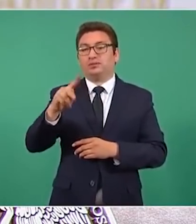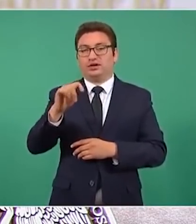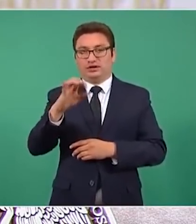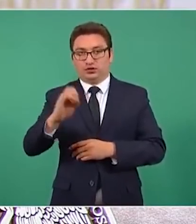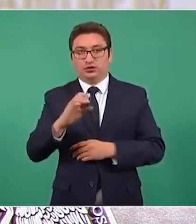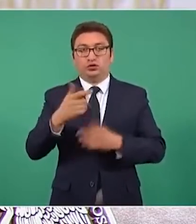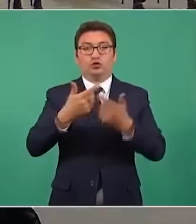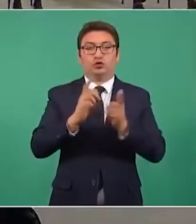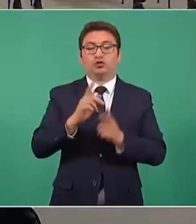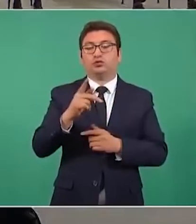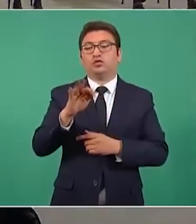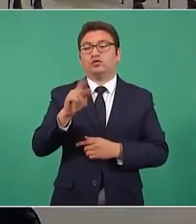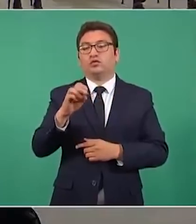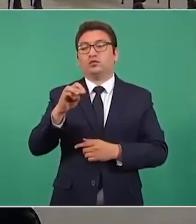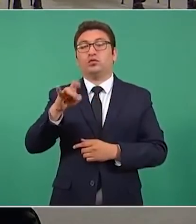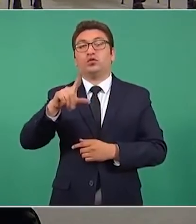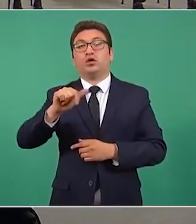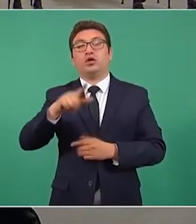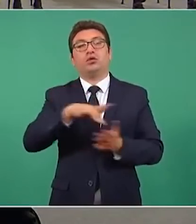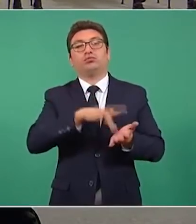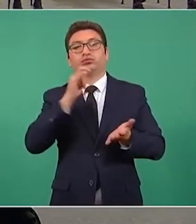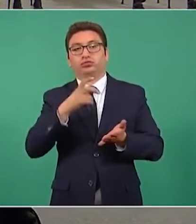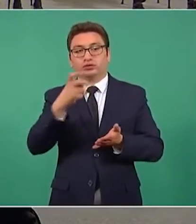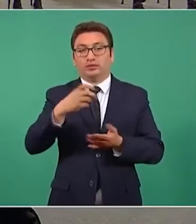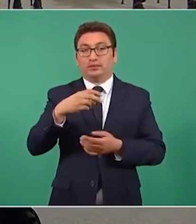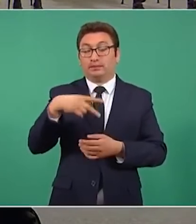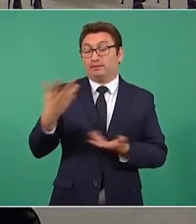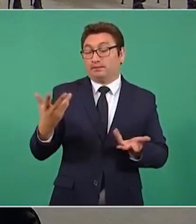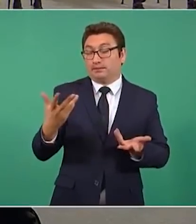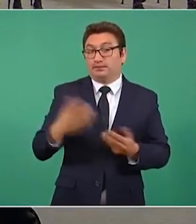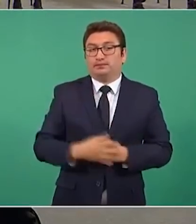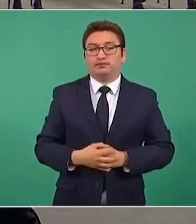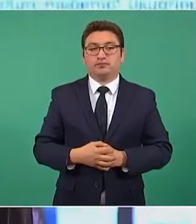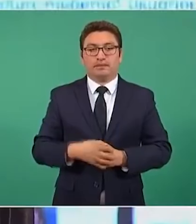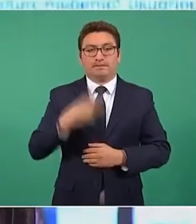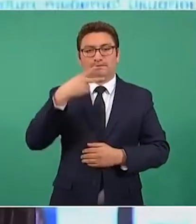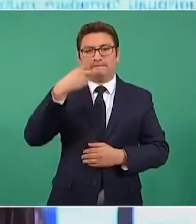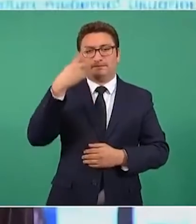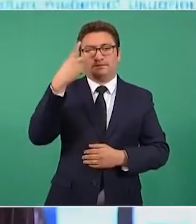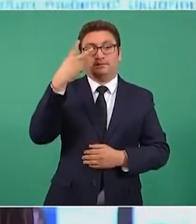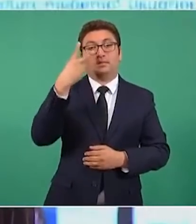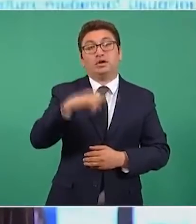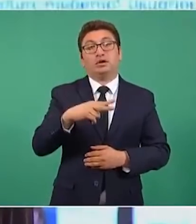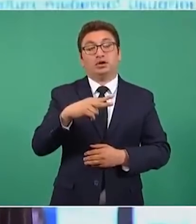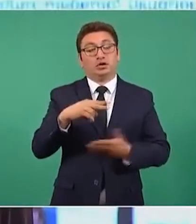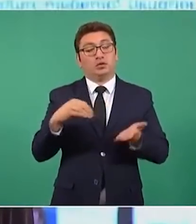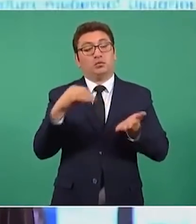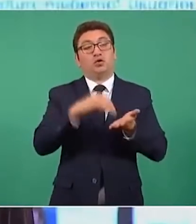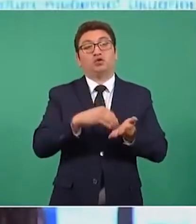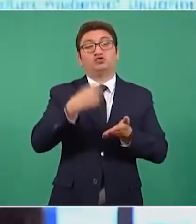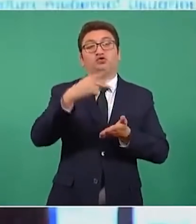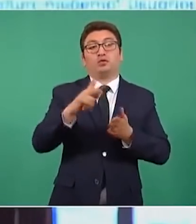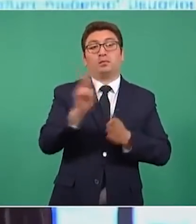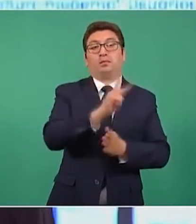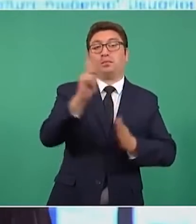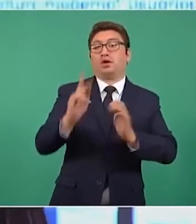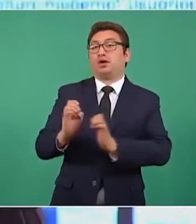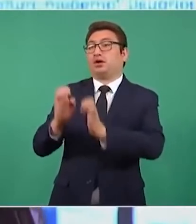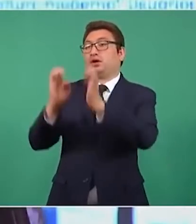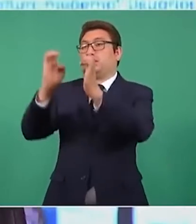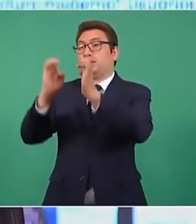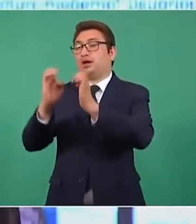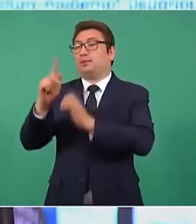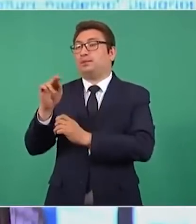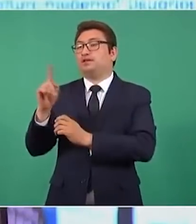Grupo Fórmula, entre otros. México ya tiene su propia torre de Pisa. La